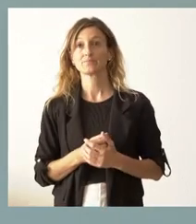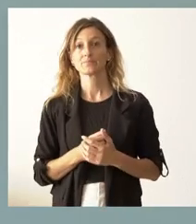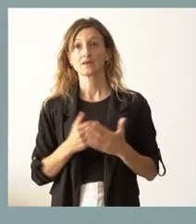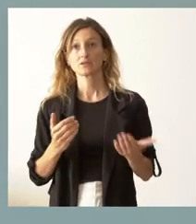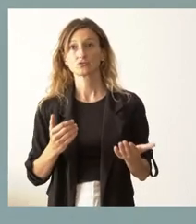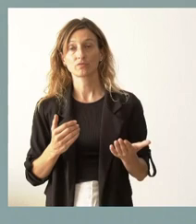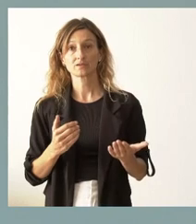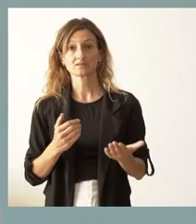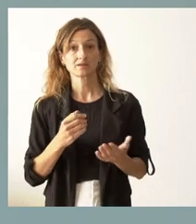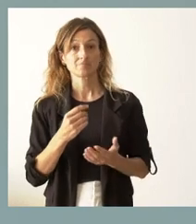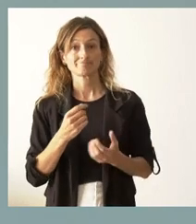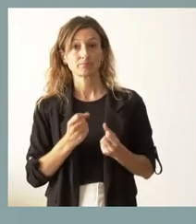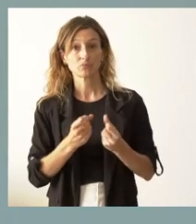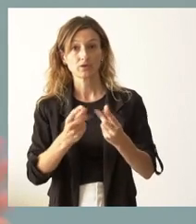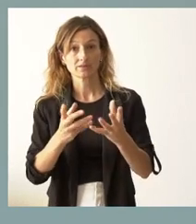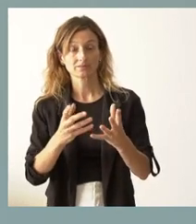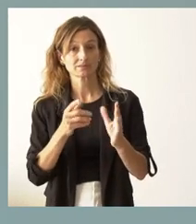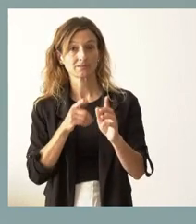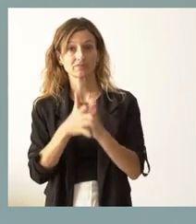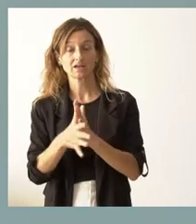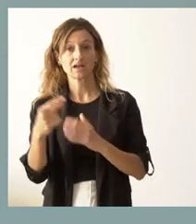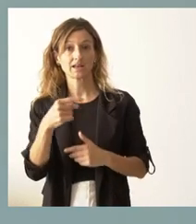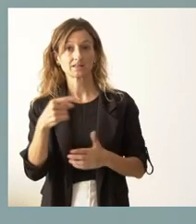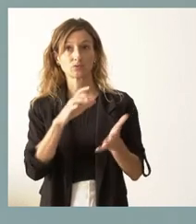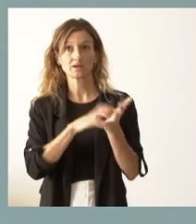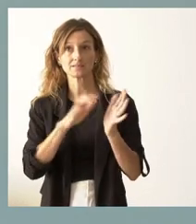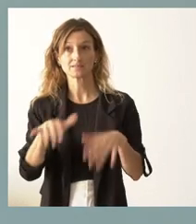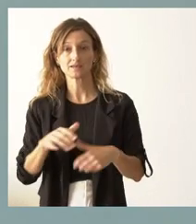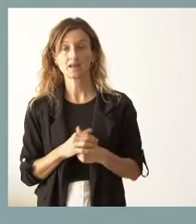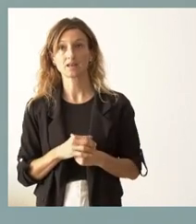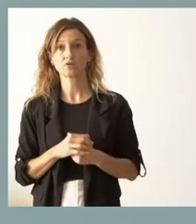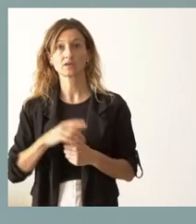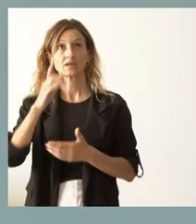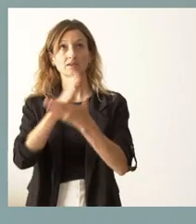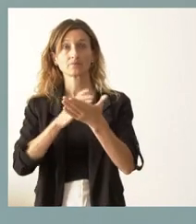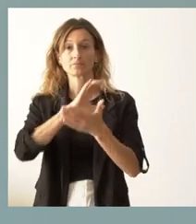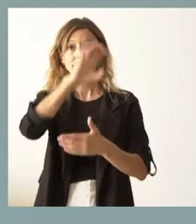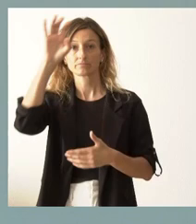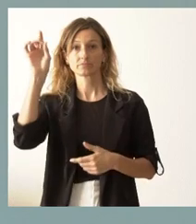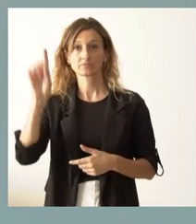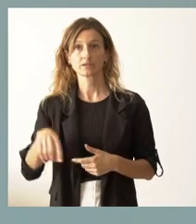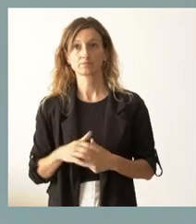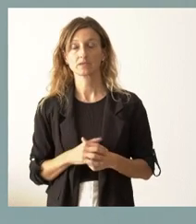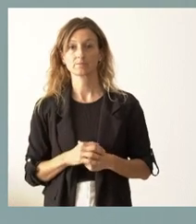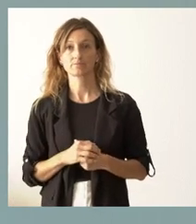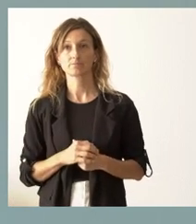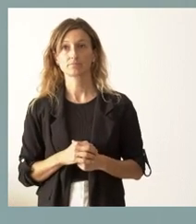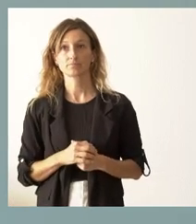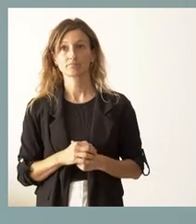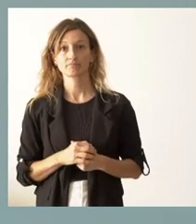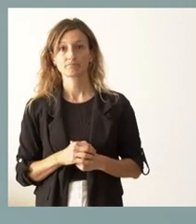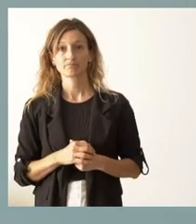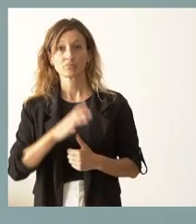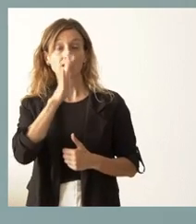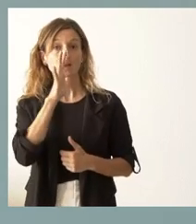saldo vegetativo sigue siendo claramente negativo en el caso de Castilla y León y de muchísimas comunidades autónomas. Esta es la causa